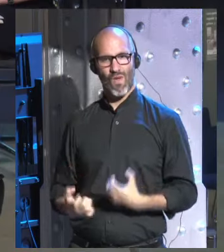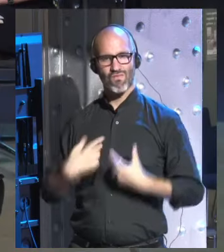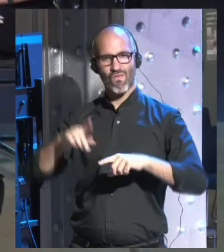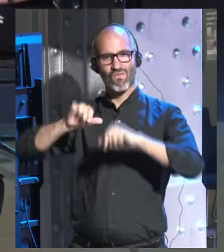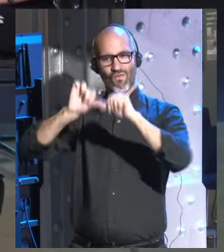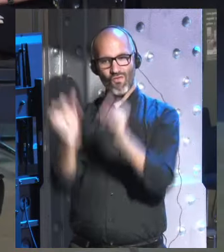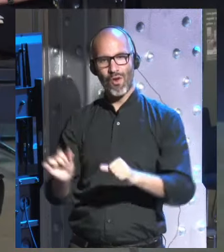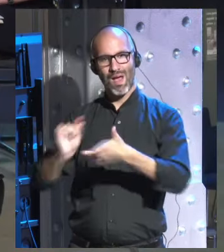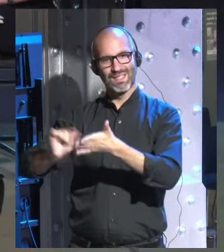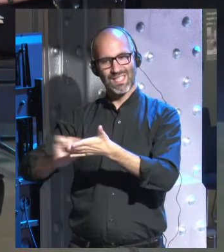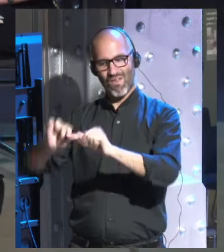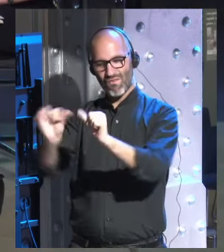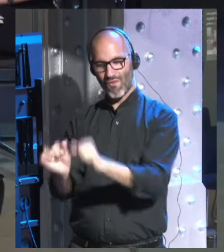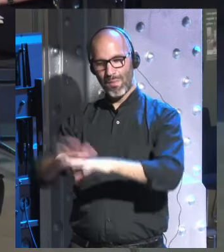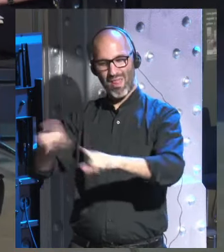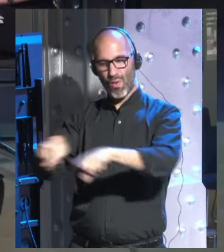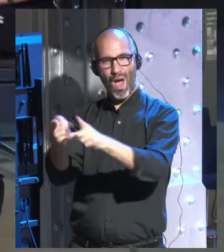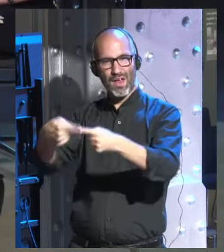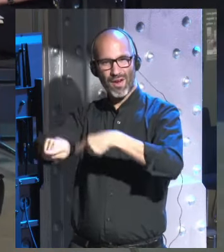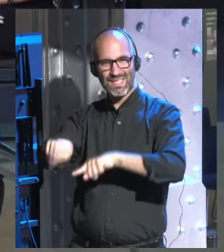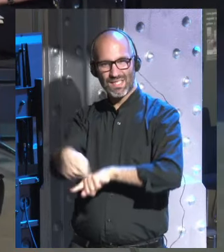de lo que escriba incluso con la ironía